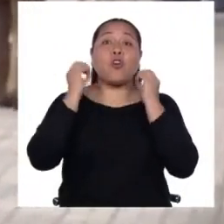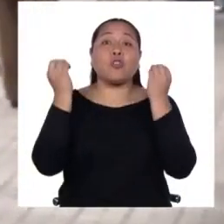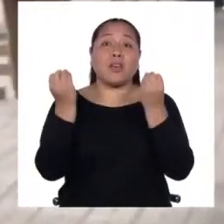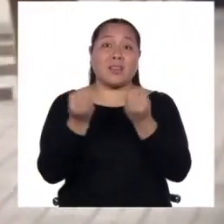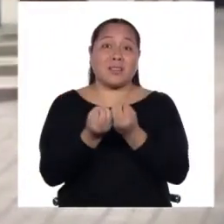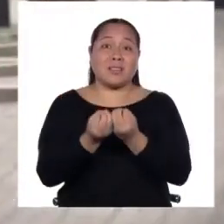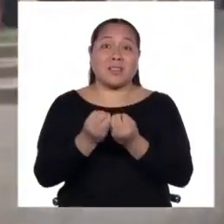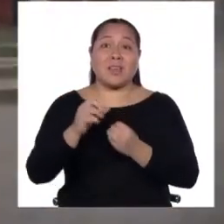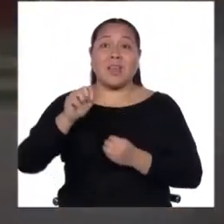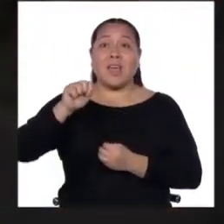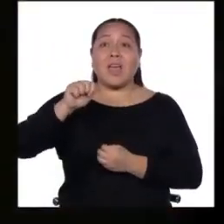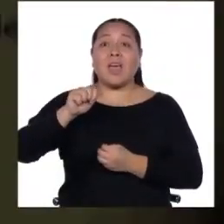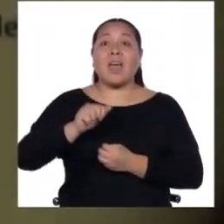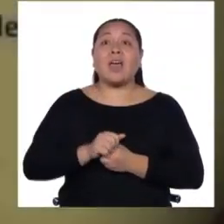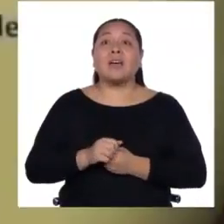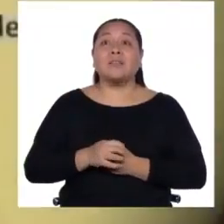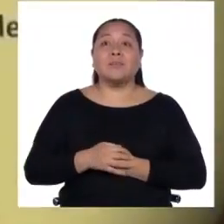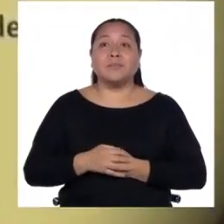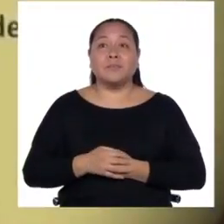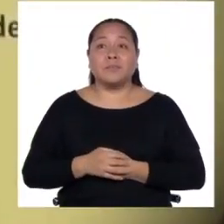AIDESEP.